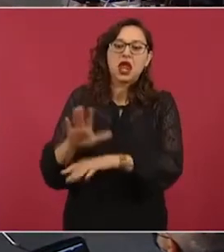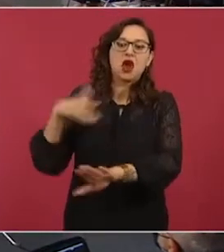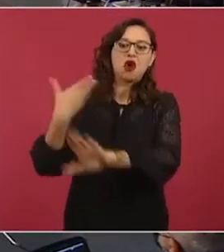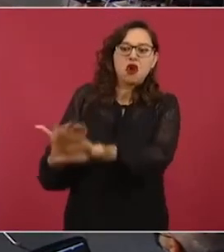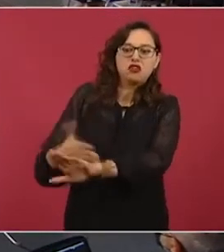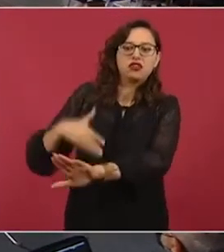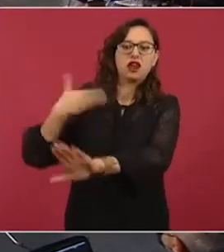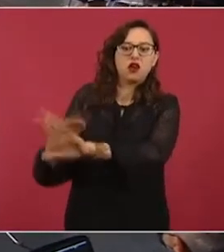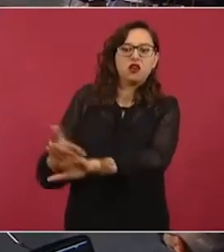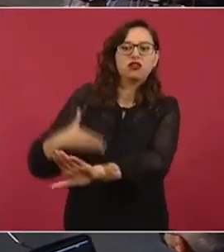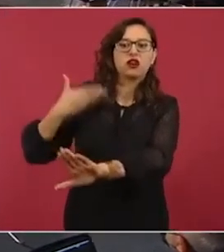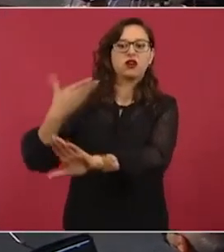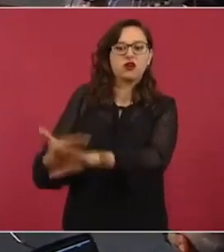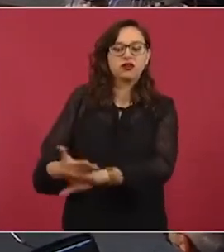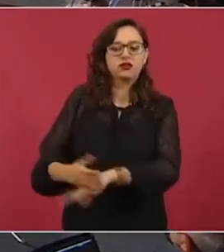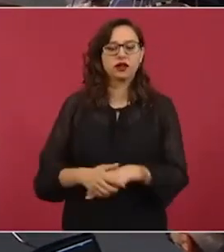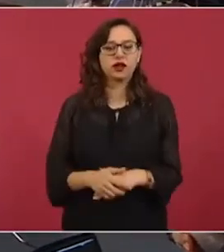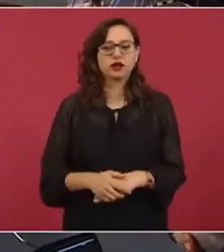ahora?